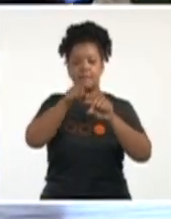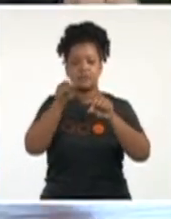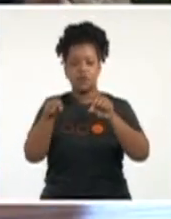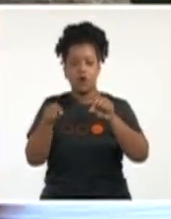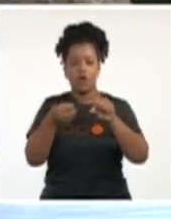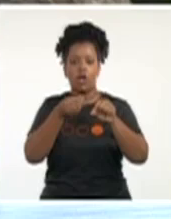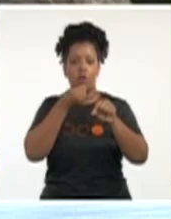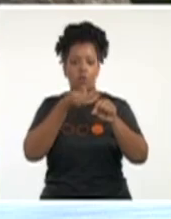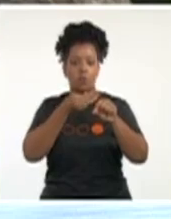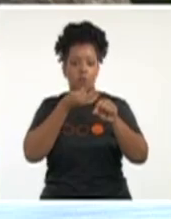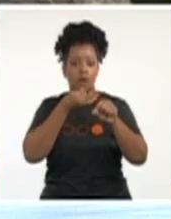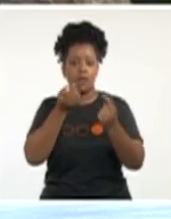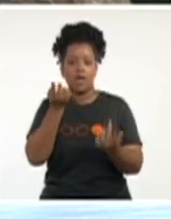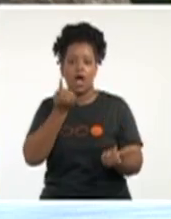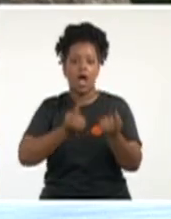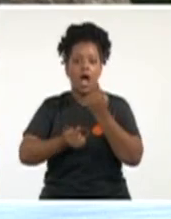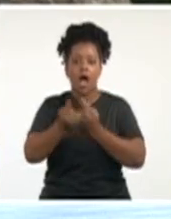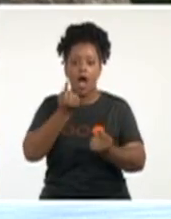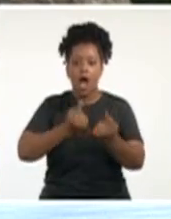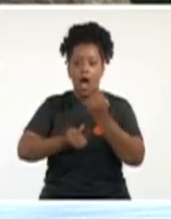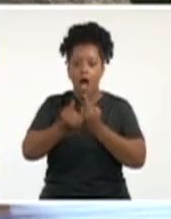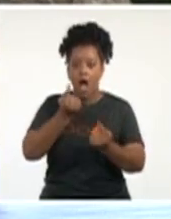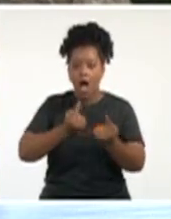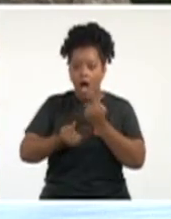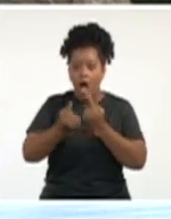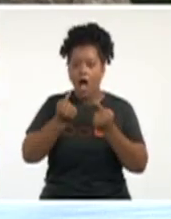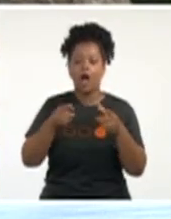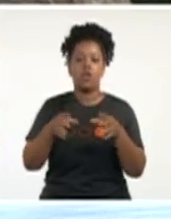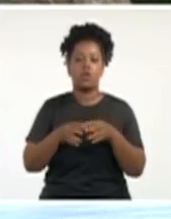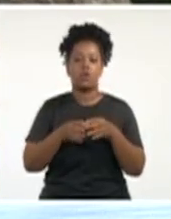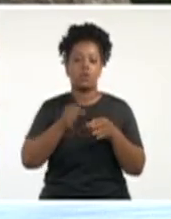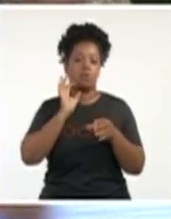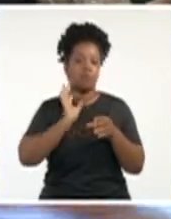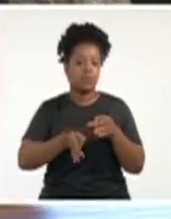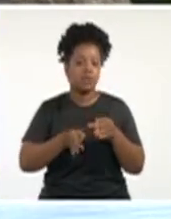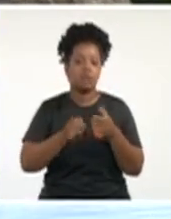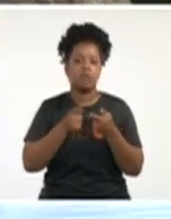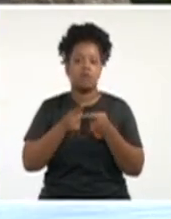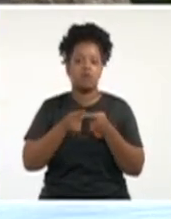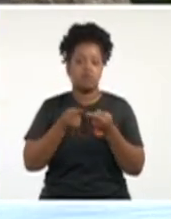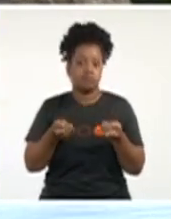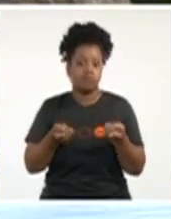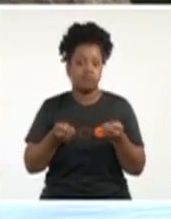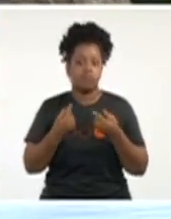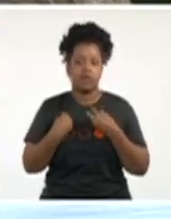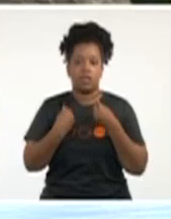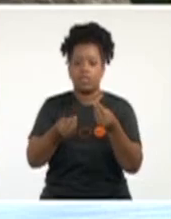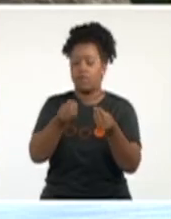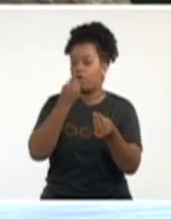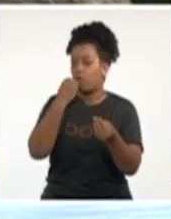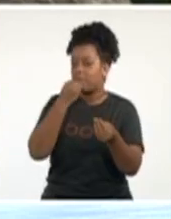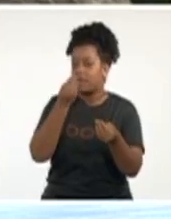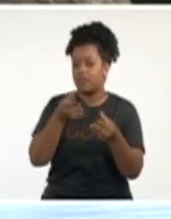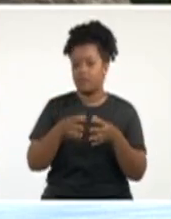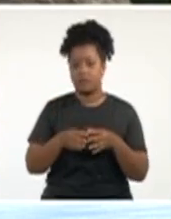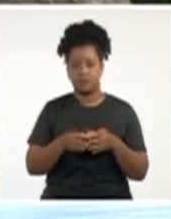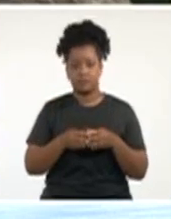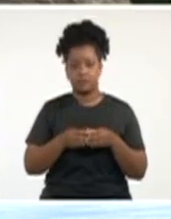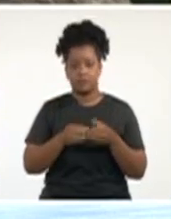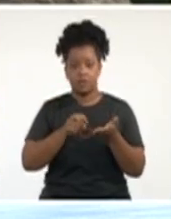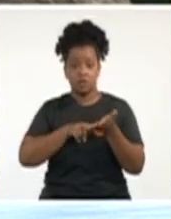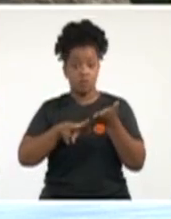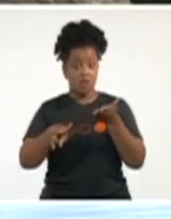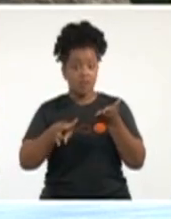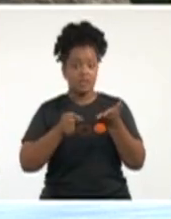a ver cómo logra entrar, sino que mecanismos que ya están comprobados y demostrados en varias provincias y que dan